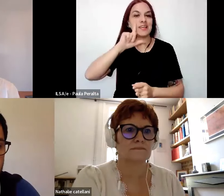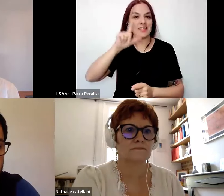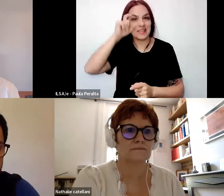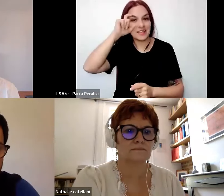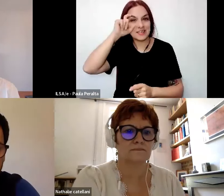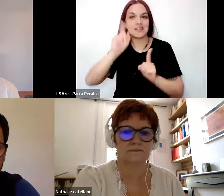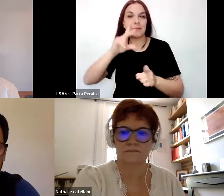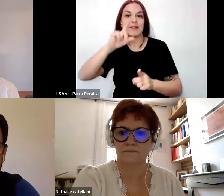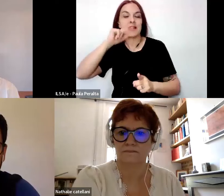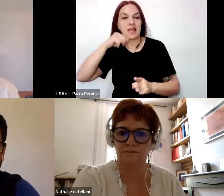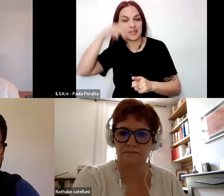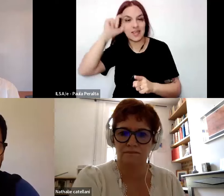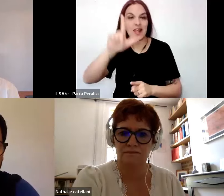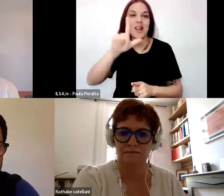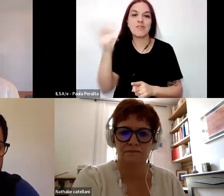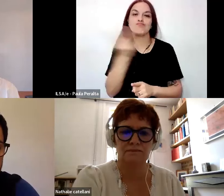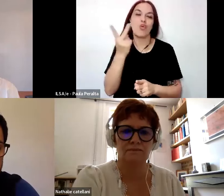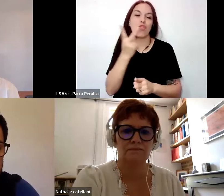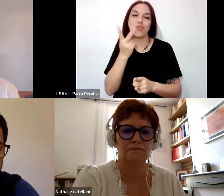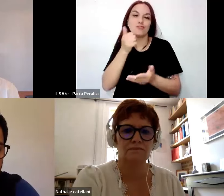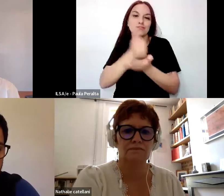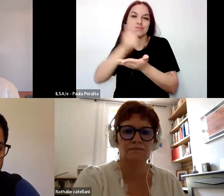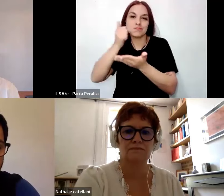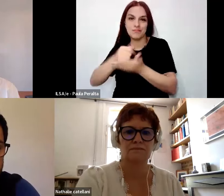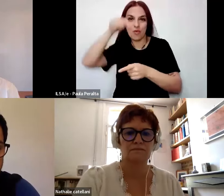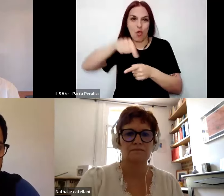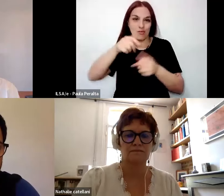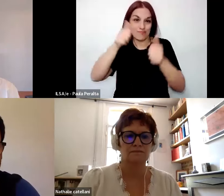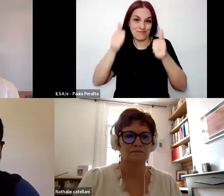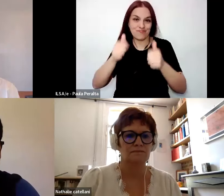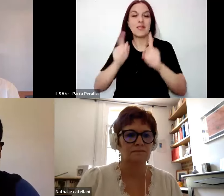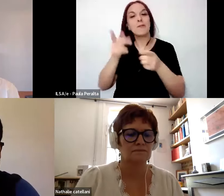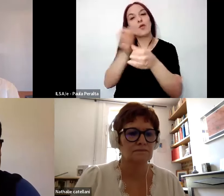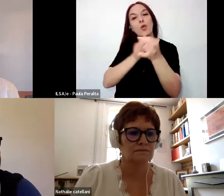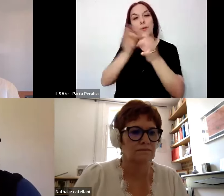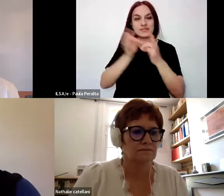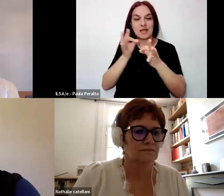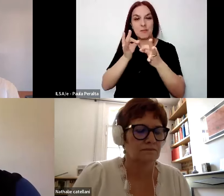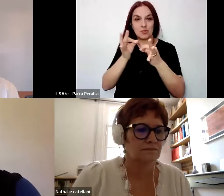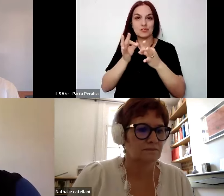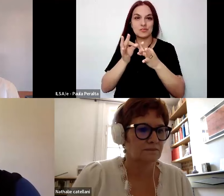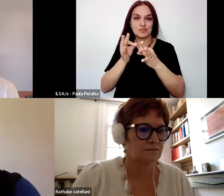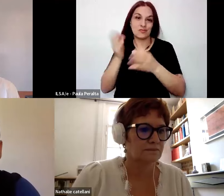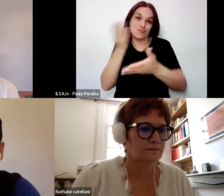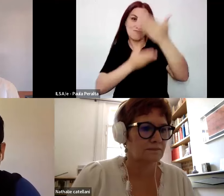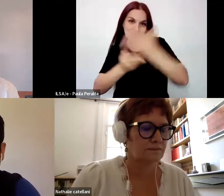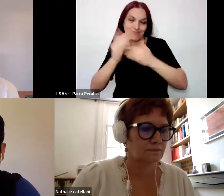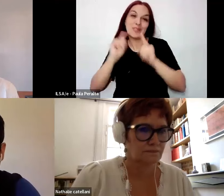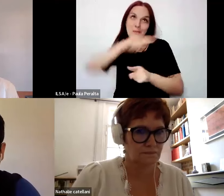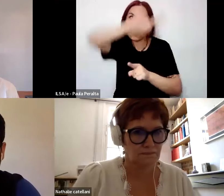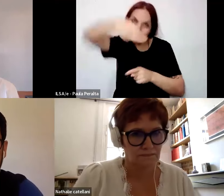Daniel Suárez, quienes nos van a acompañar y vamos a estar conversando con ellos y entre ellos y con ustedes